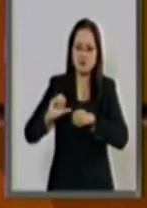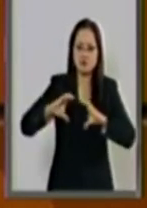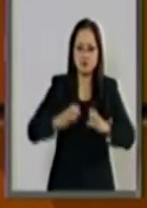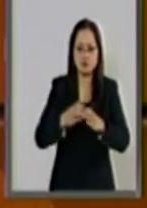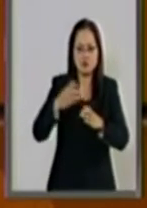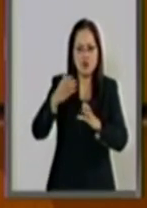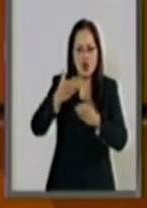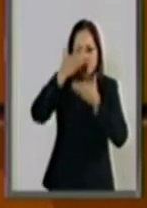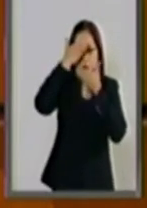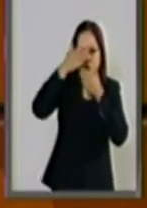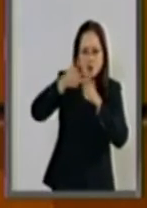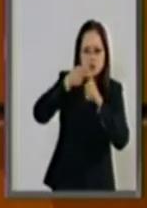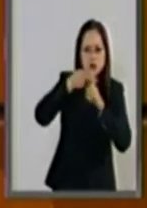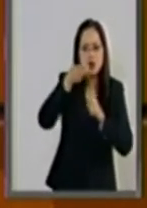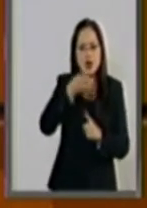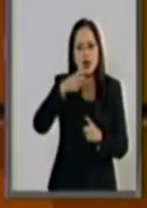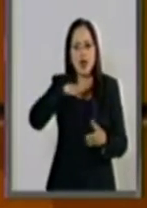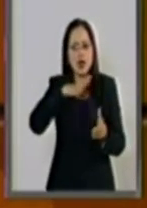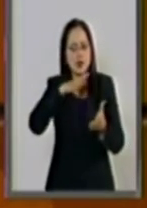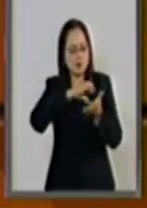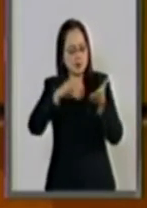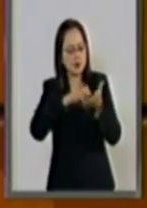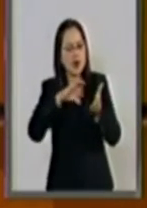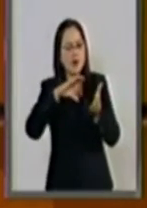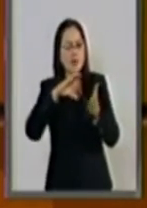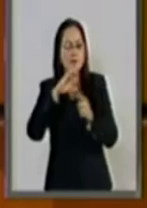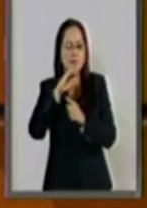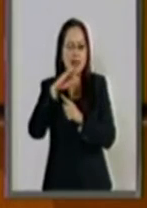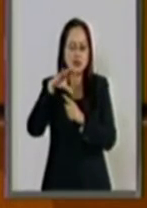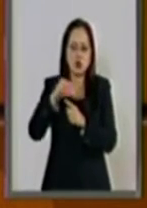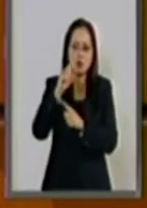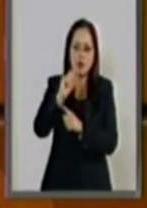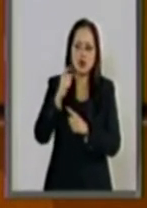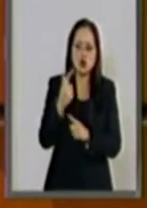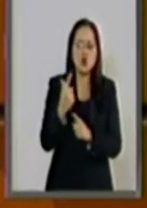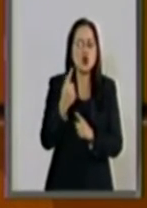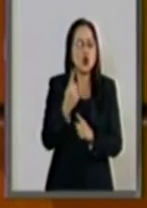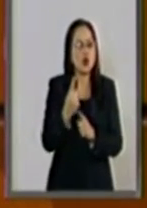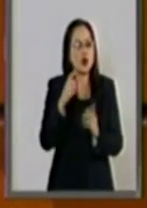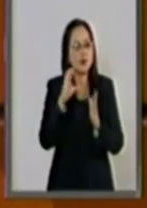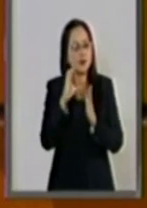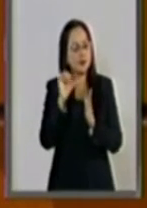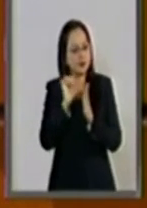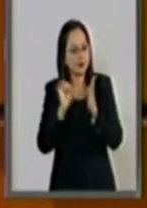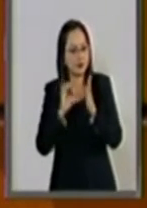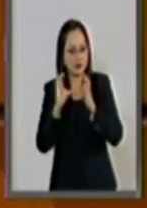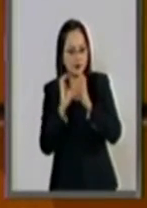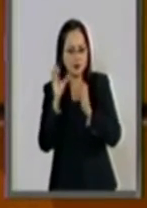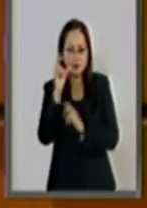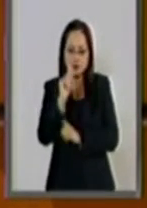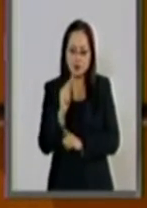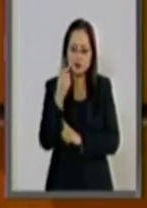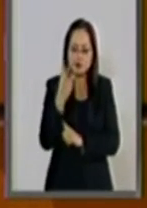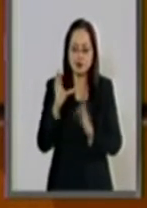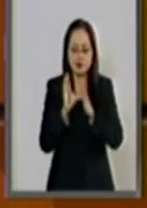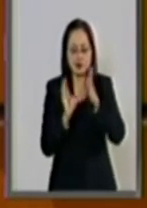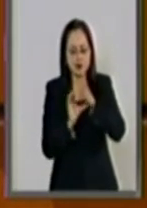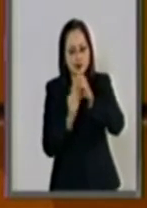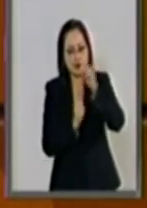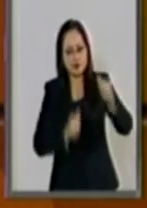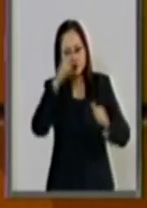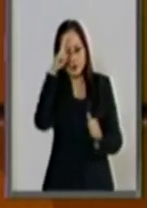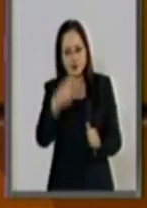Secuestro, que es reglamentaria de la Fracción 21 del Artículo 73 de la Constitución Política de los Estados Unidos Mexicanos,